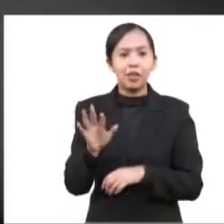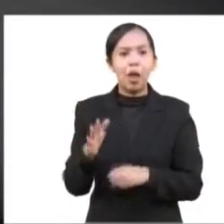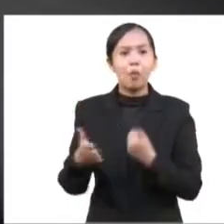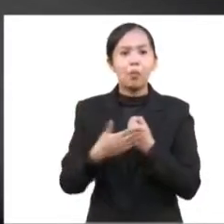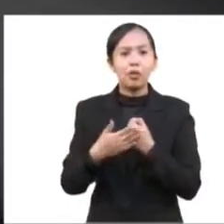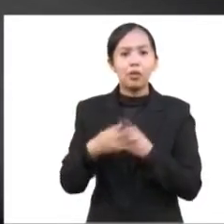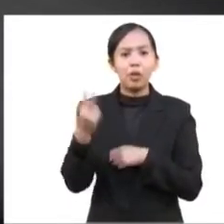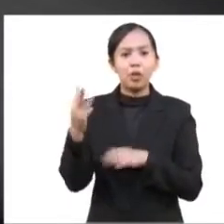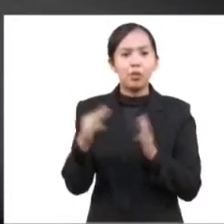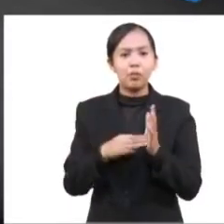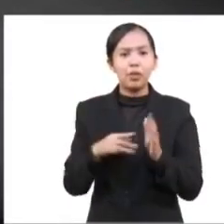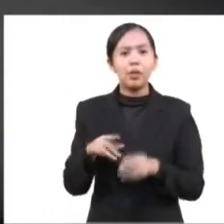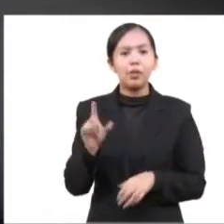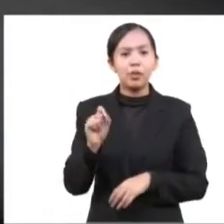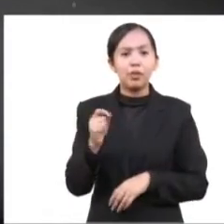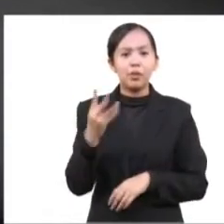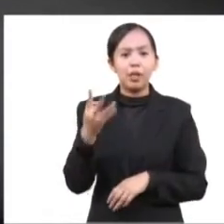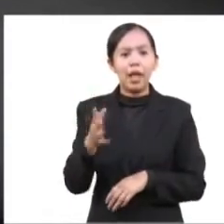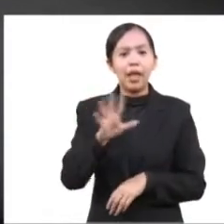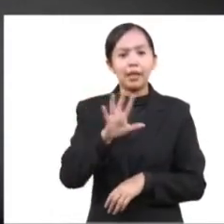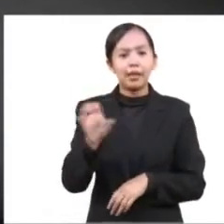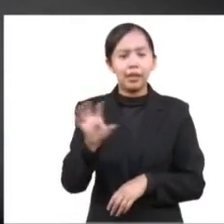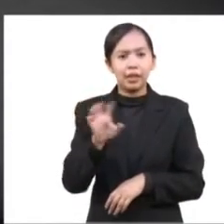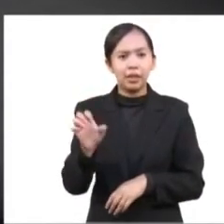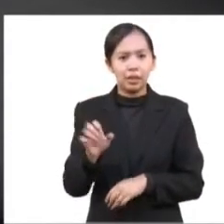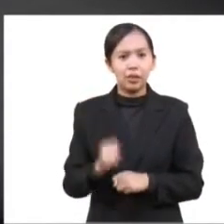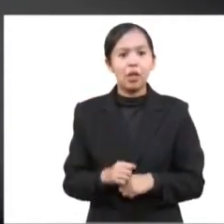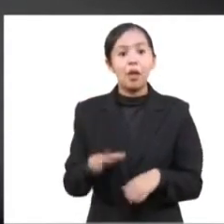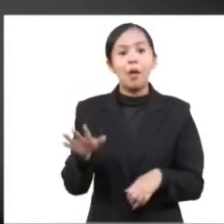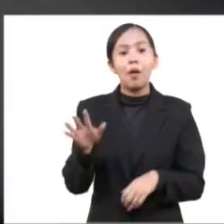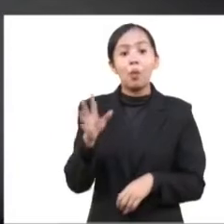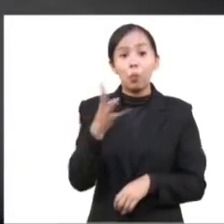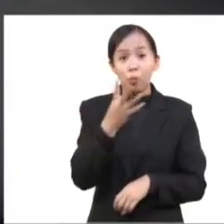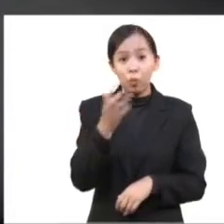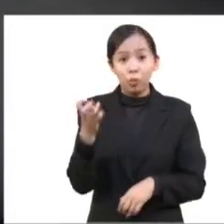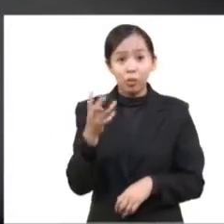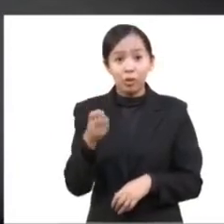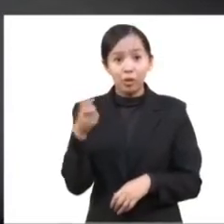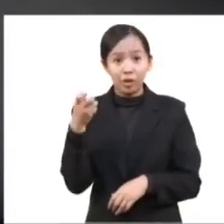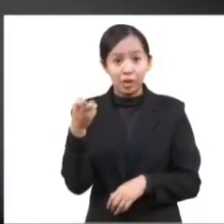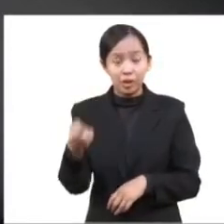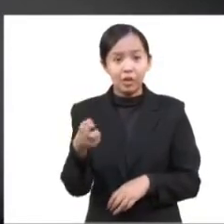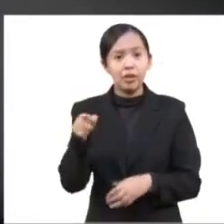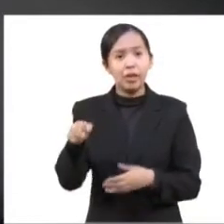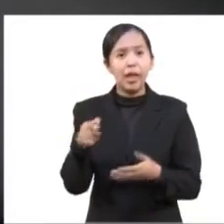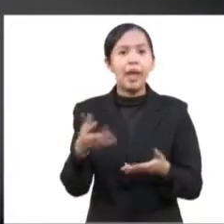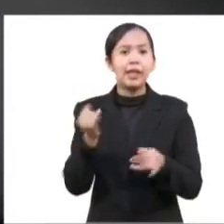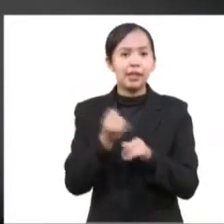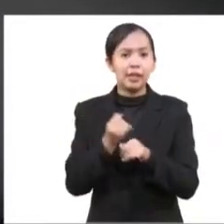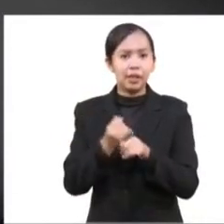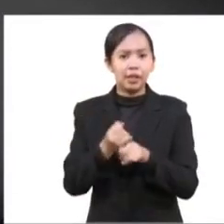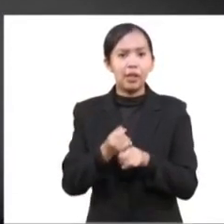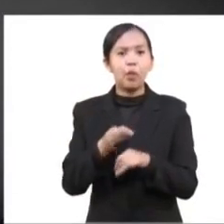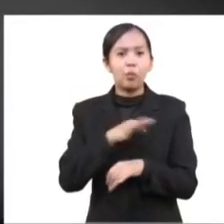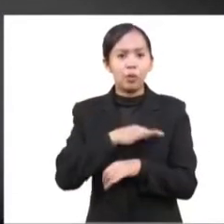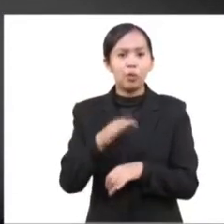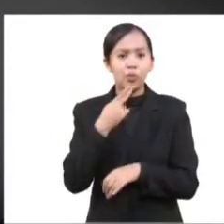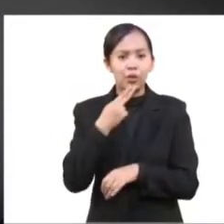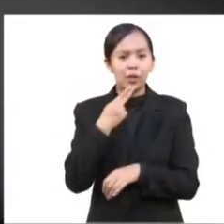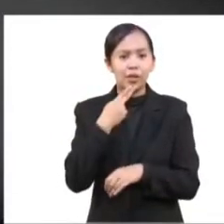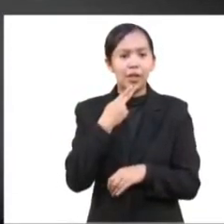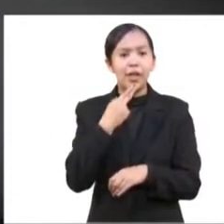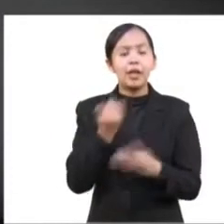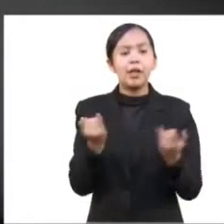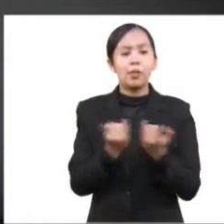2024 vamos a llegar a 500, de los cuales 400 van a estar digitalizados y estamos